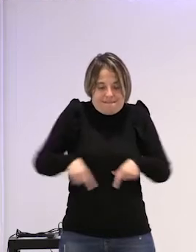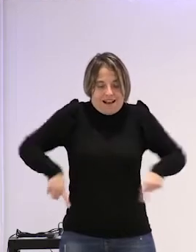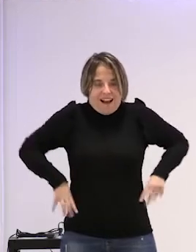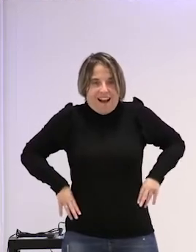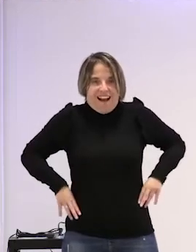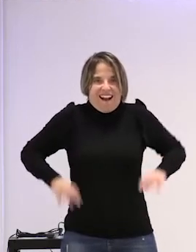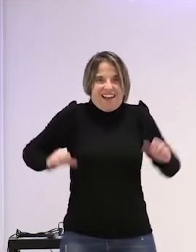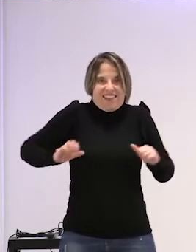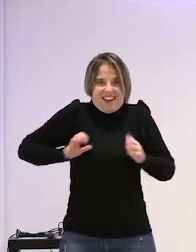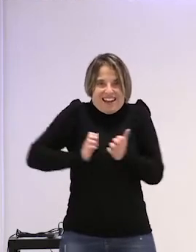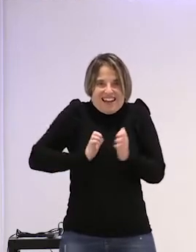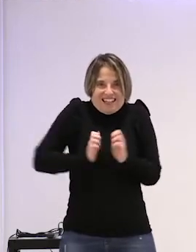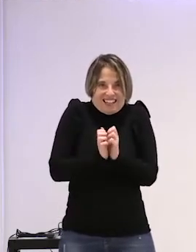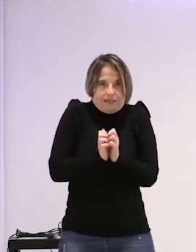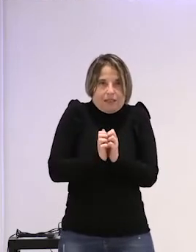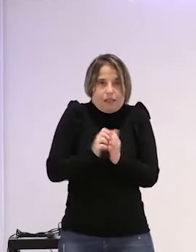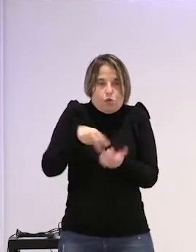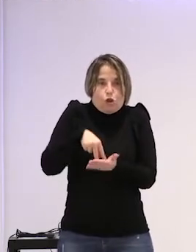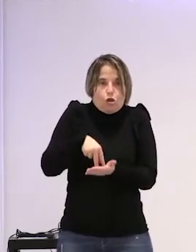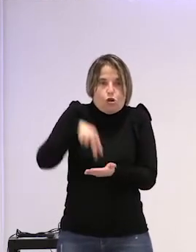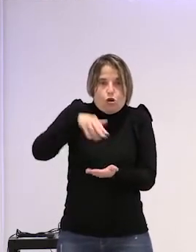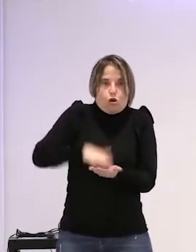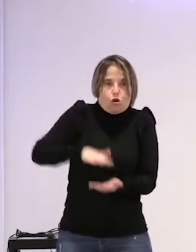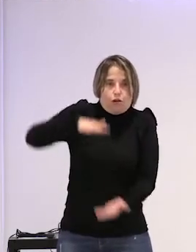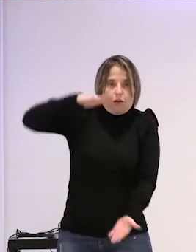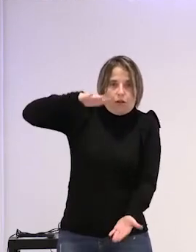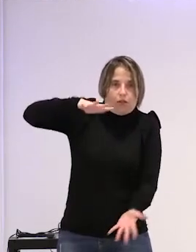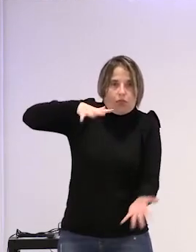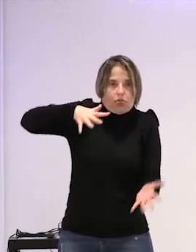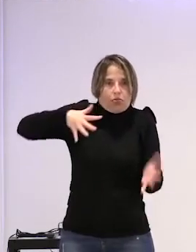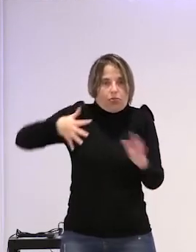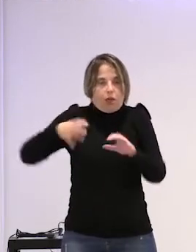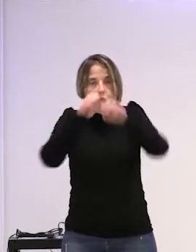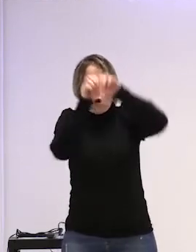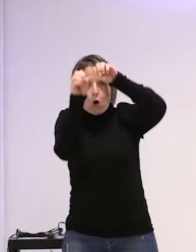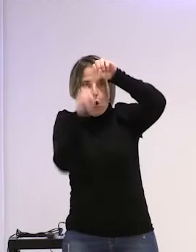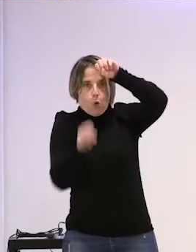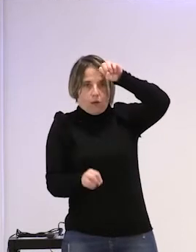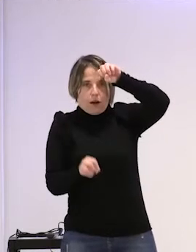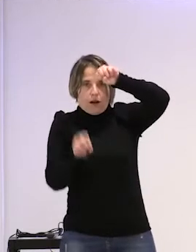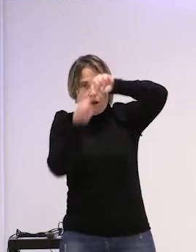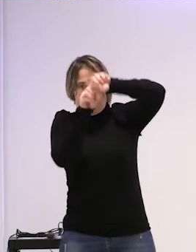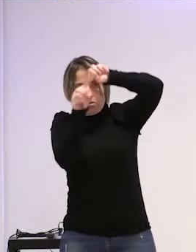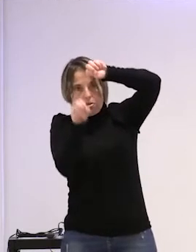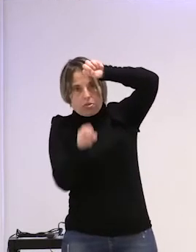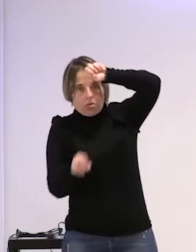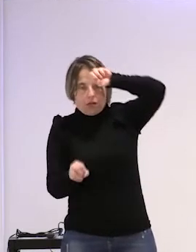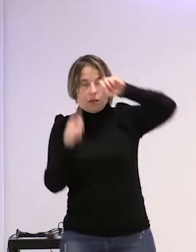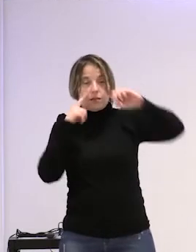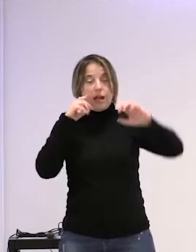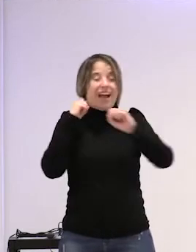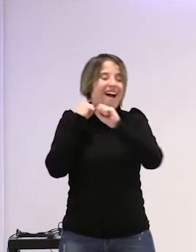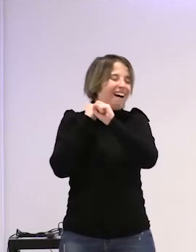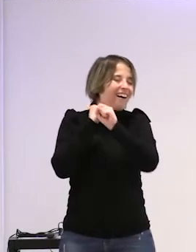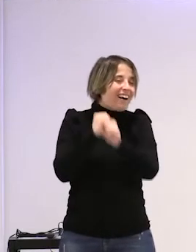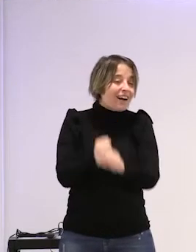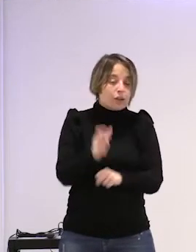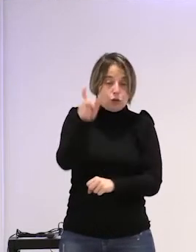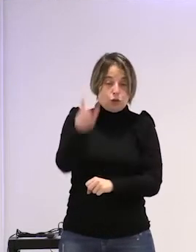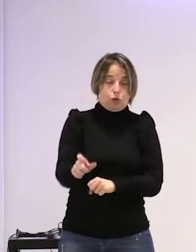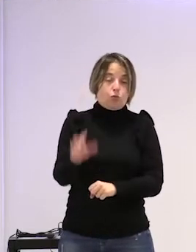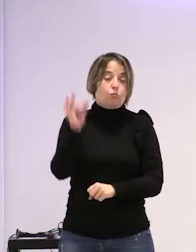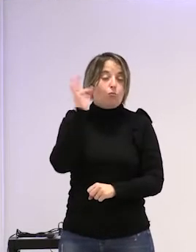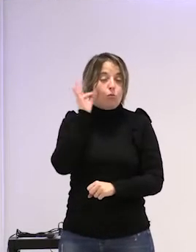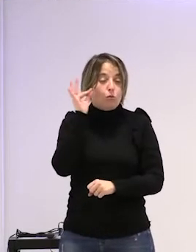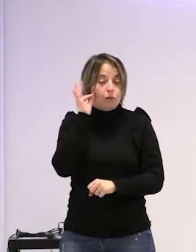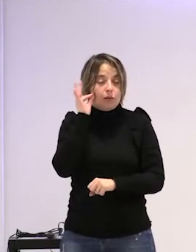que aprieta y que cuando crece va deformando la columna con lo cual durante muchos años ella es una